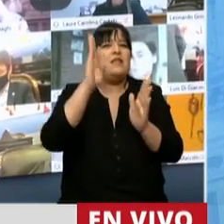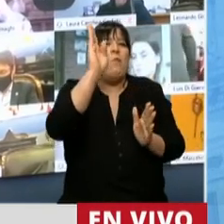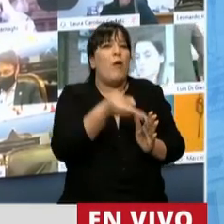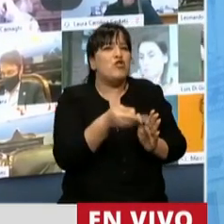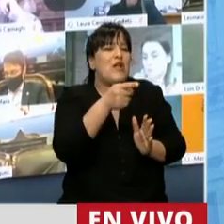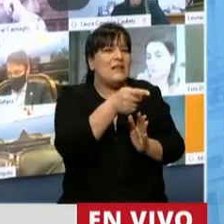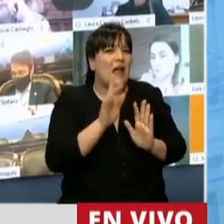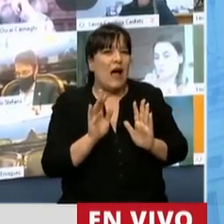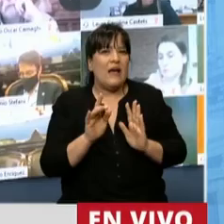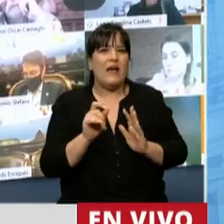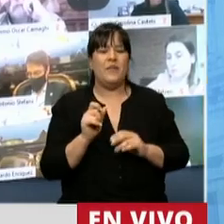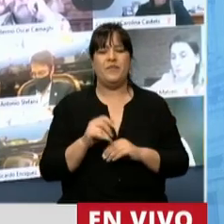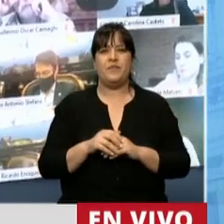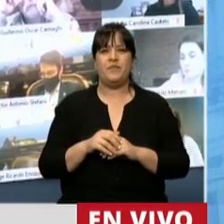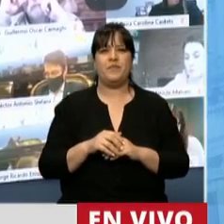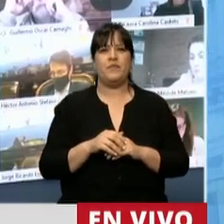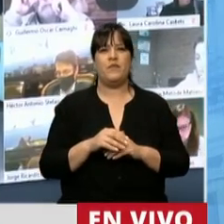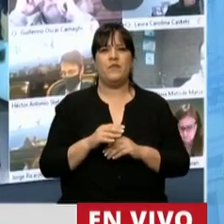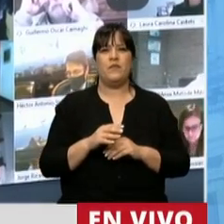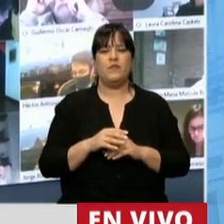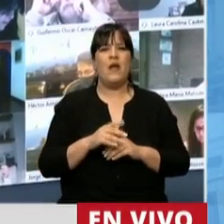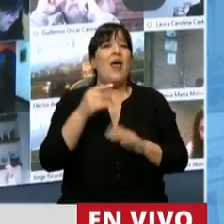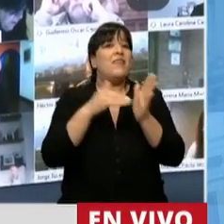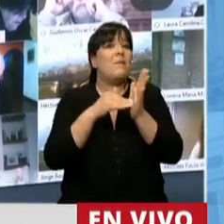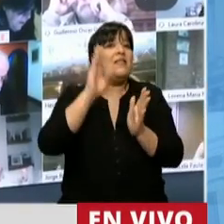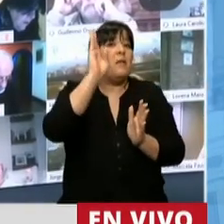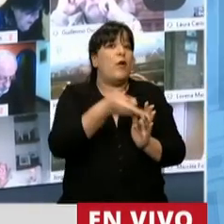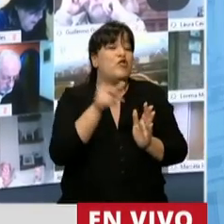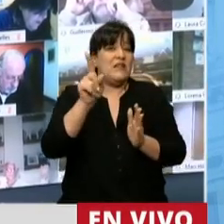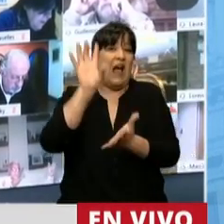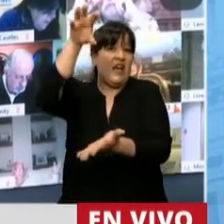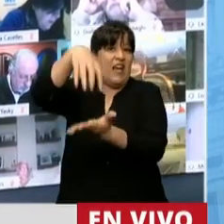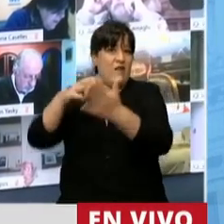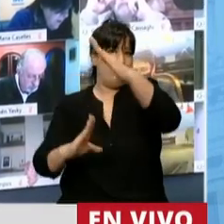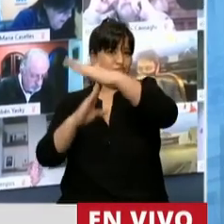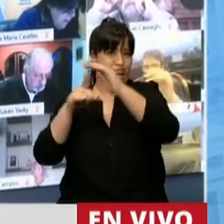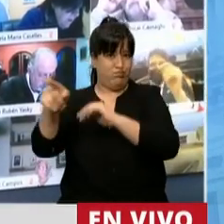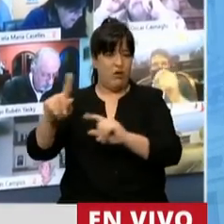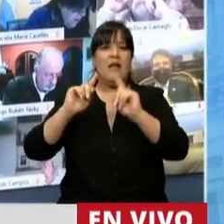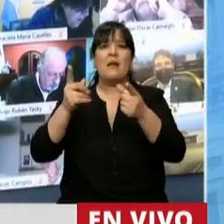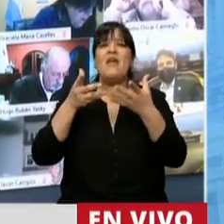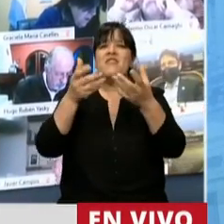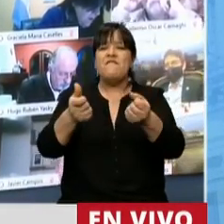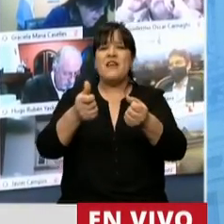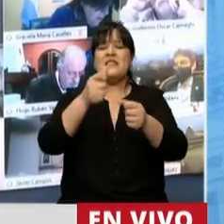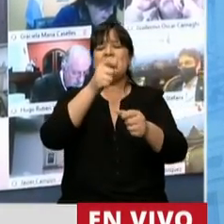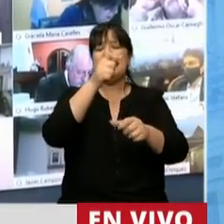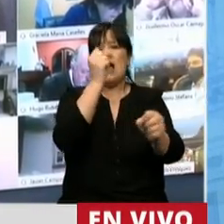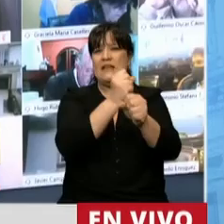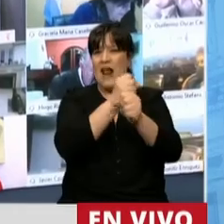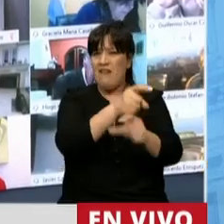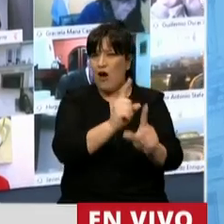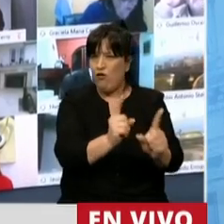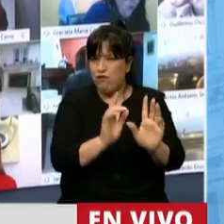que determine la autoridad de aplicación en el tema de la defensa del trabajo se